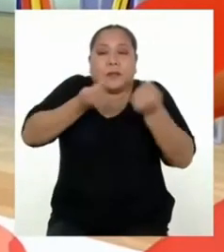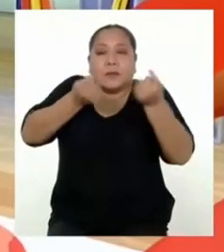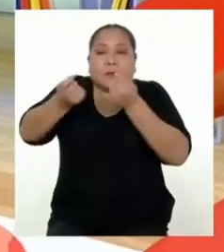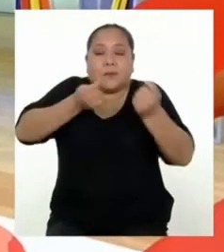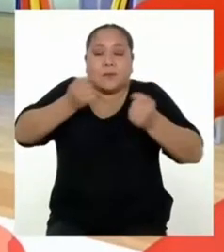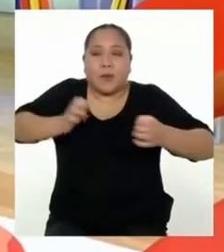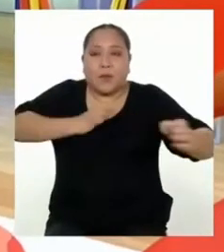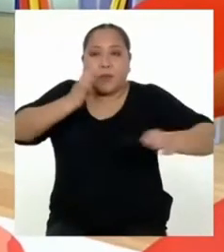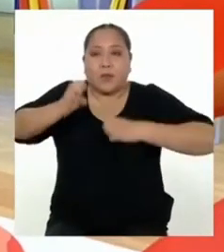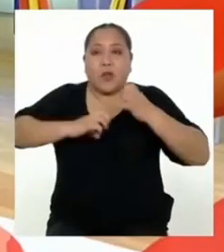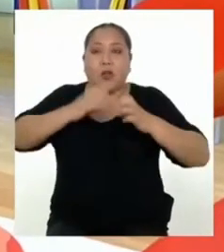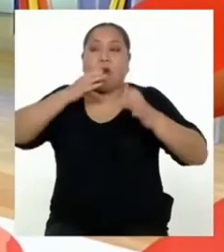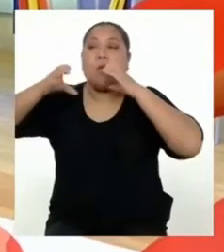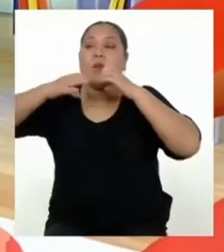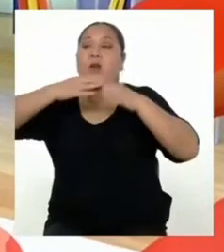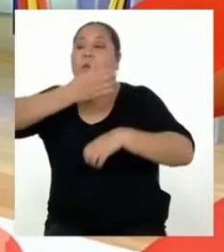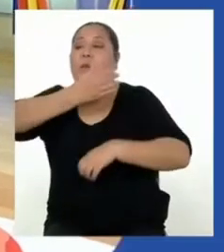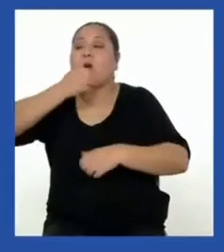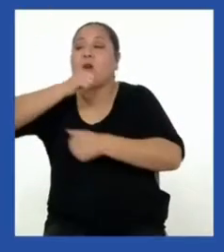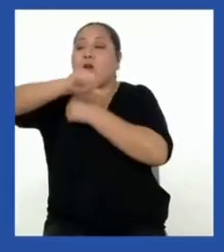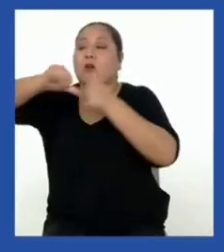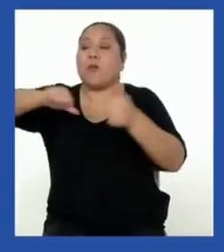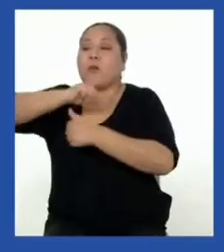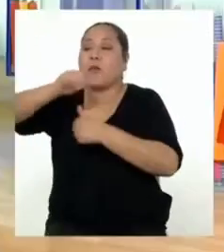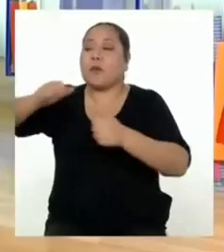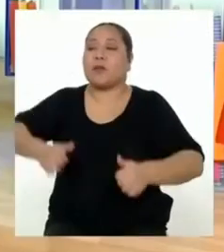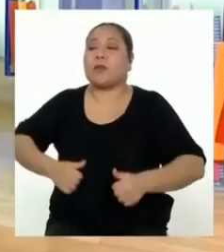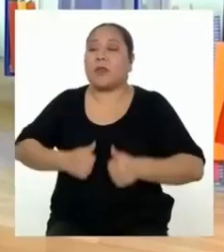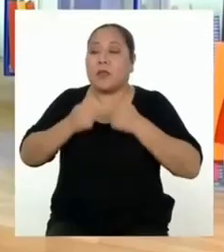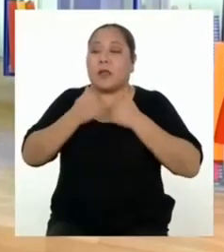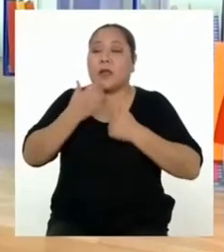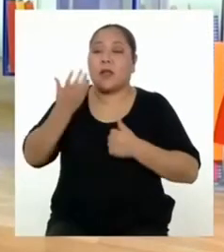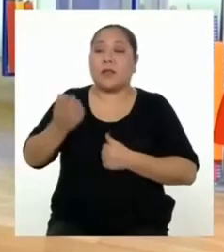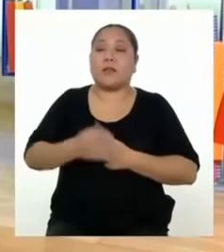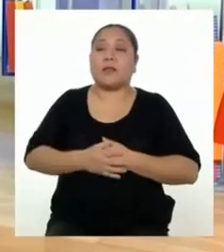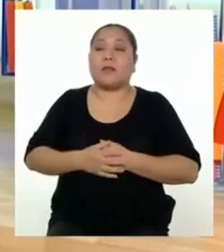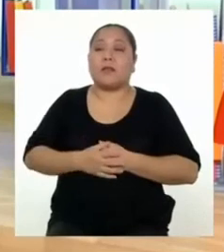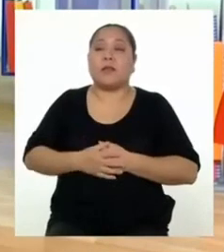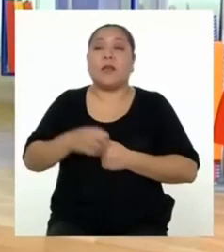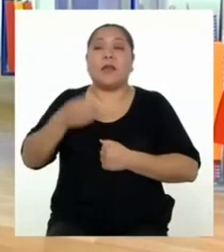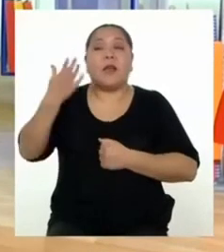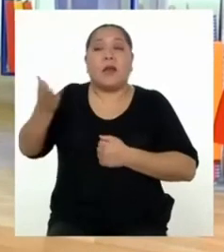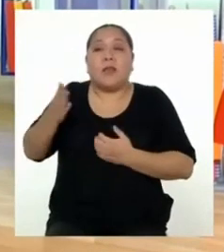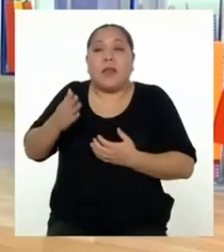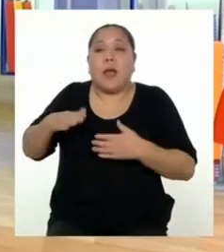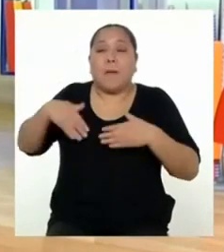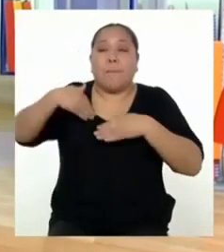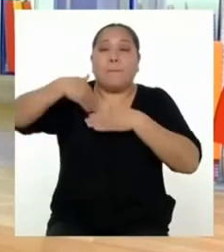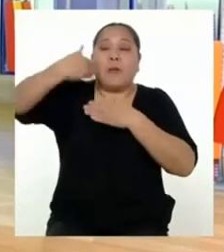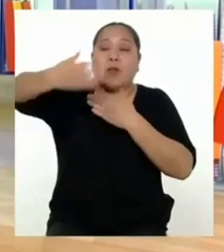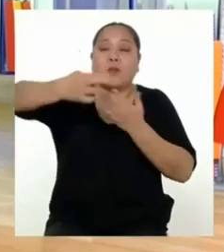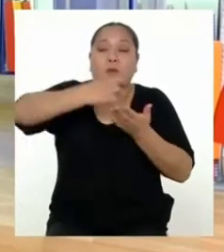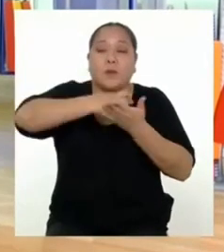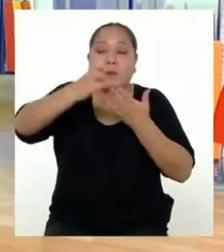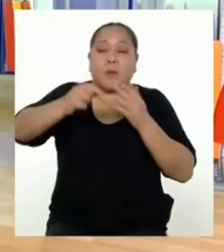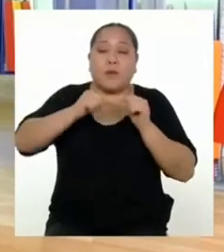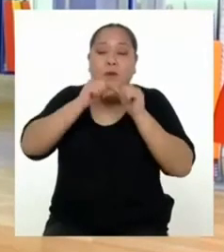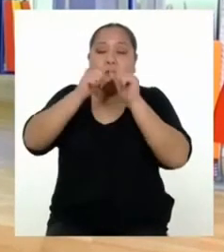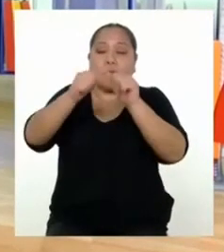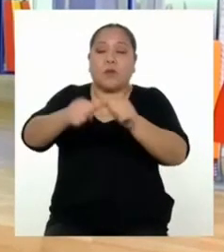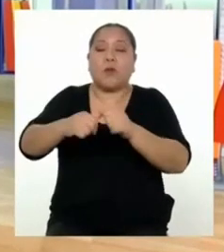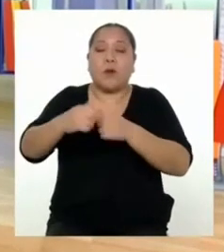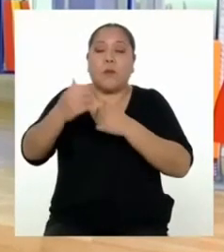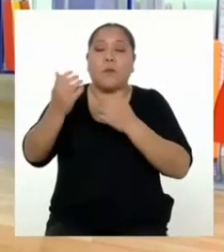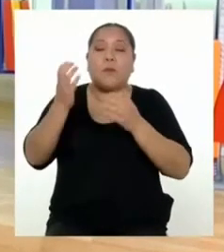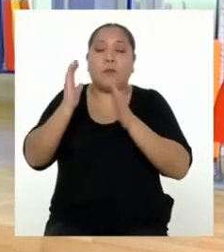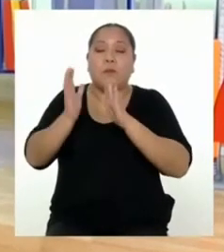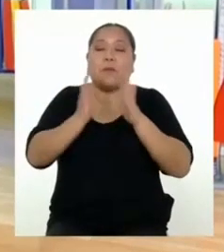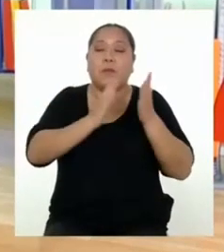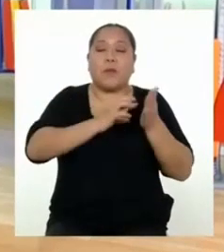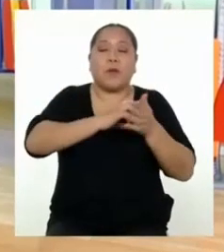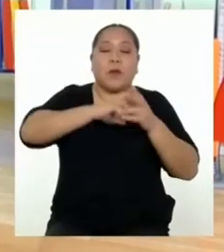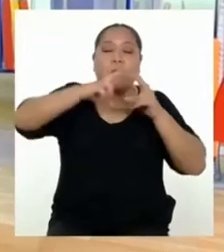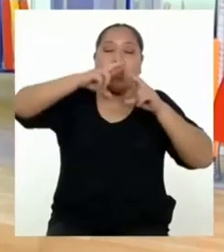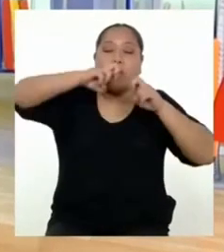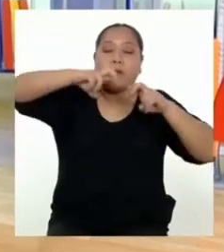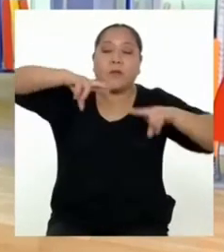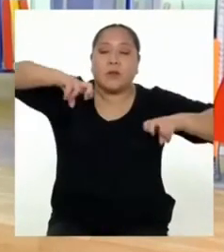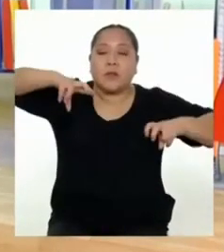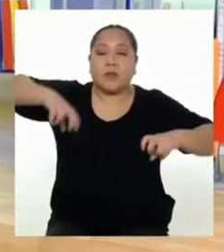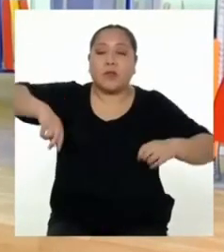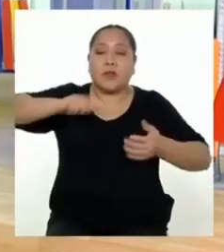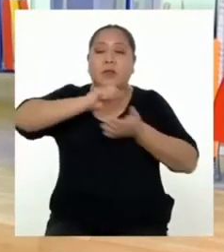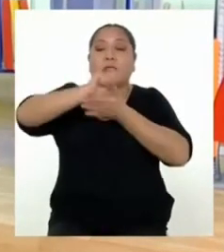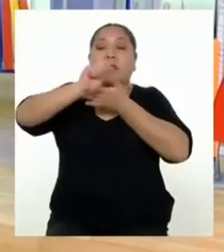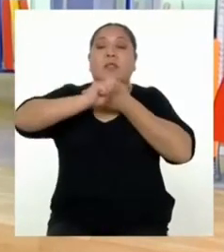y comunicarnos mejor en nuestra convivencia en el hogar. En el próximo programa, vamos a continuar con el proceso de revisión y